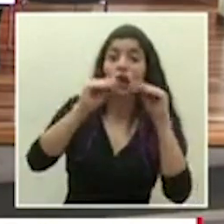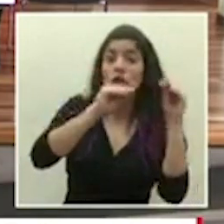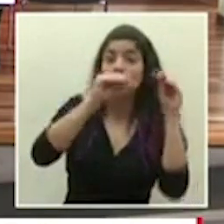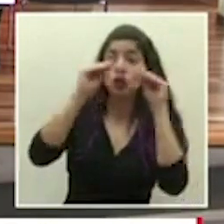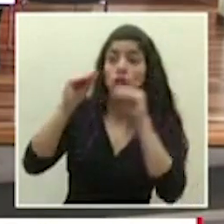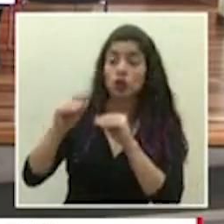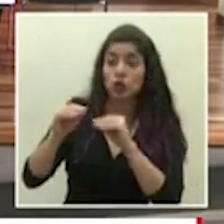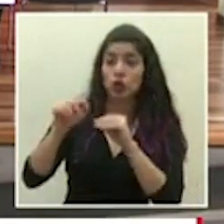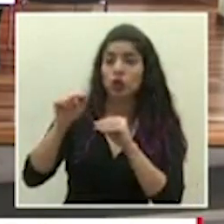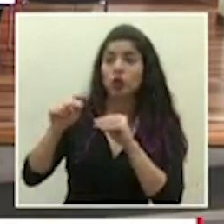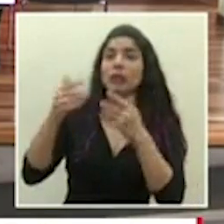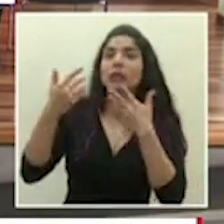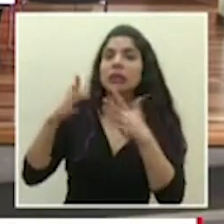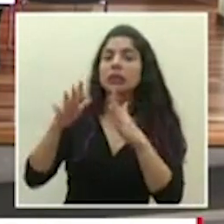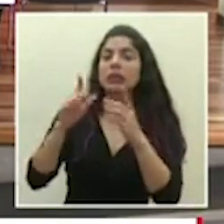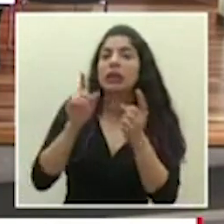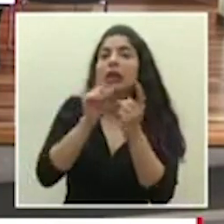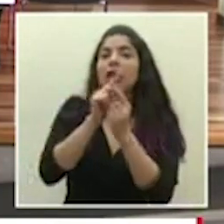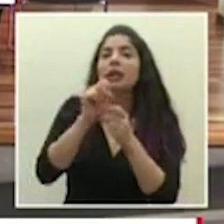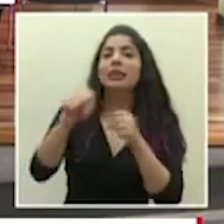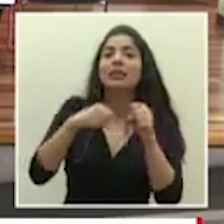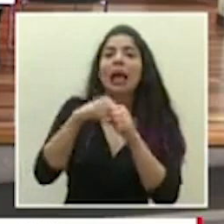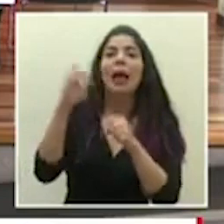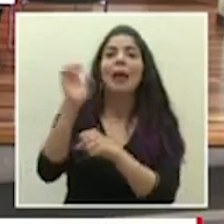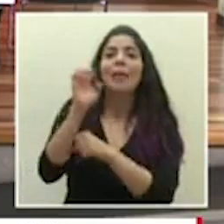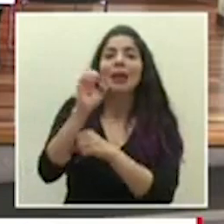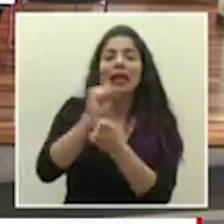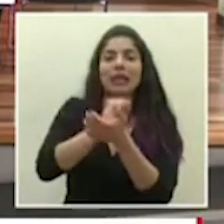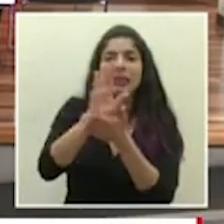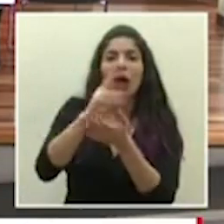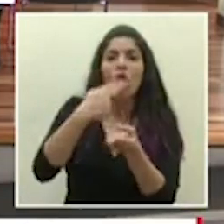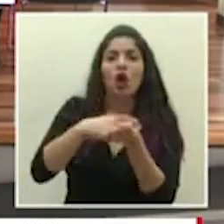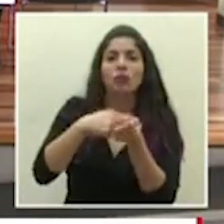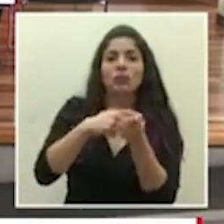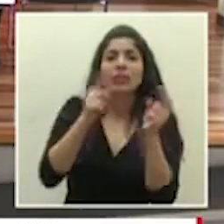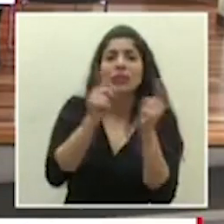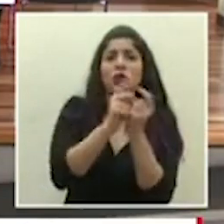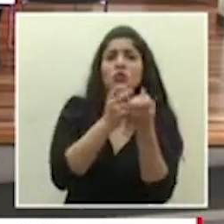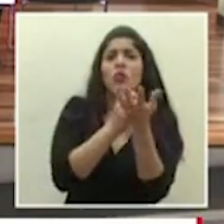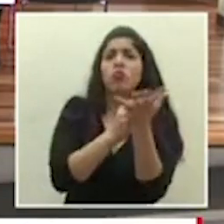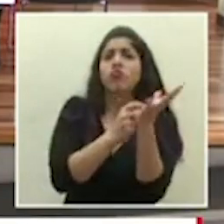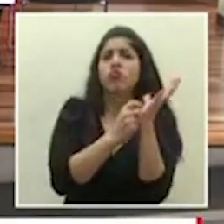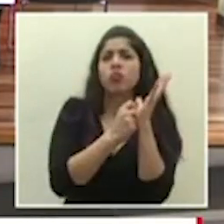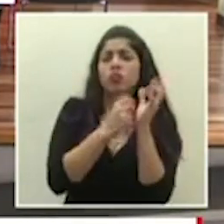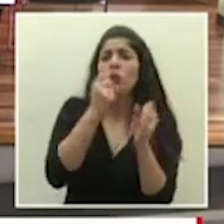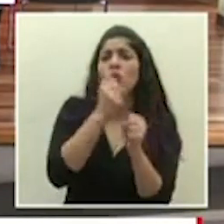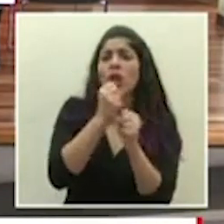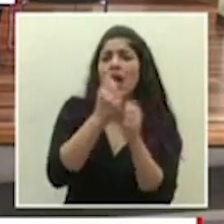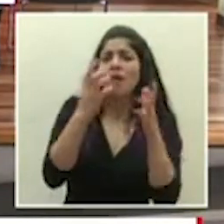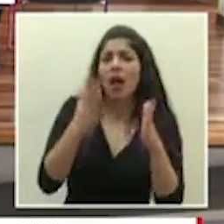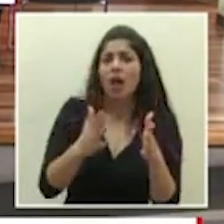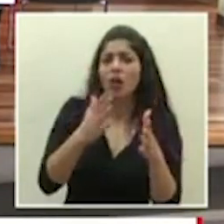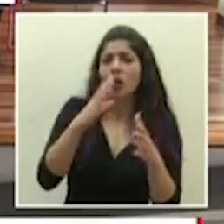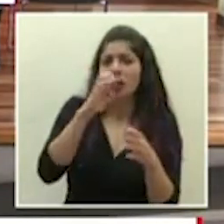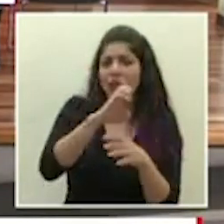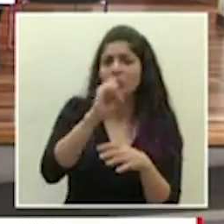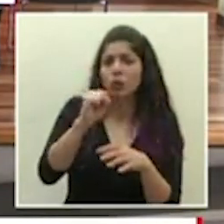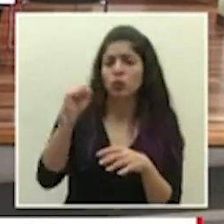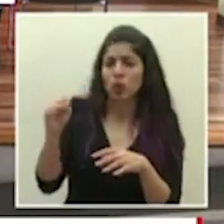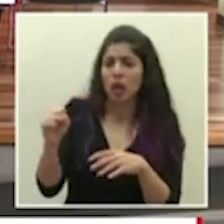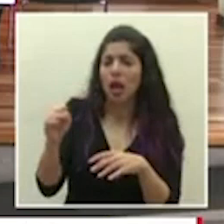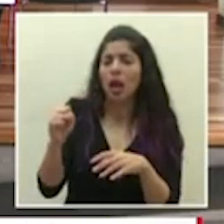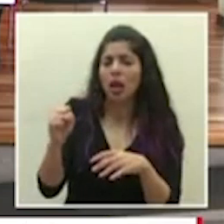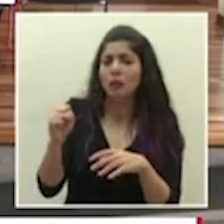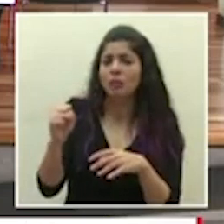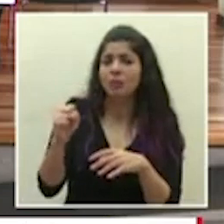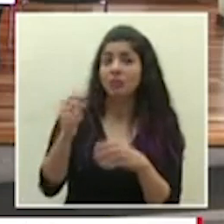habría tenido contacto en la sala de emergencia del hospital San Carlos con una cantidad importante de trabajadores de la caja costarricense seguro social